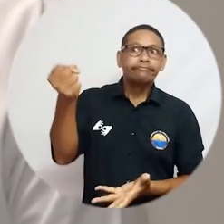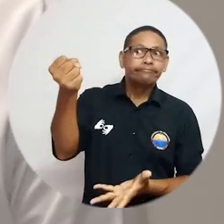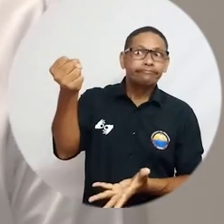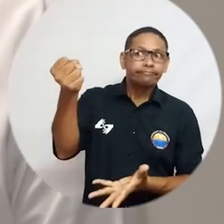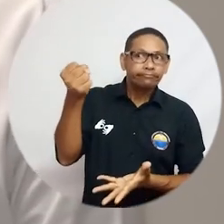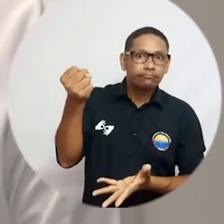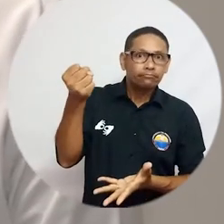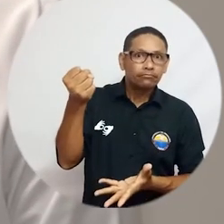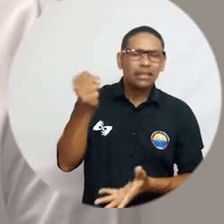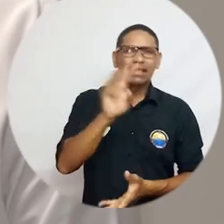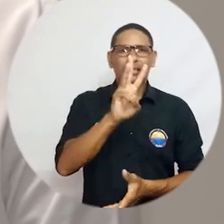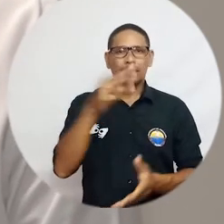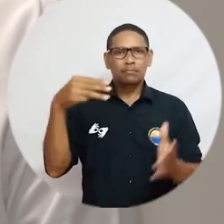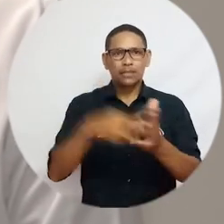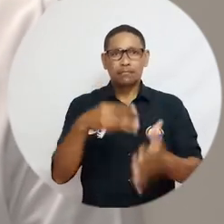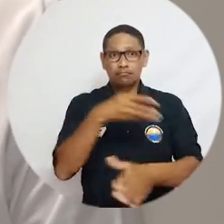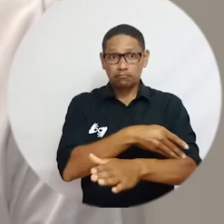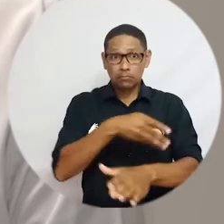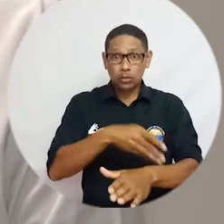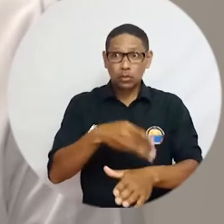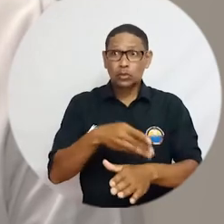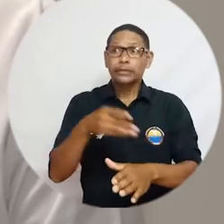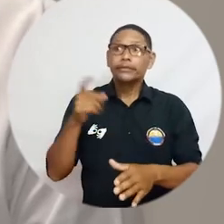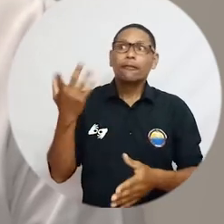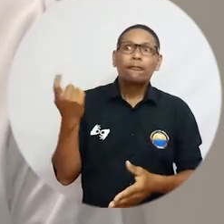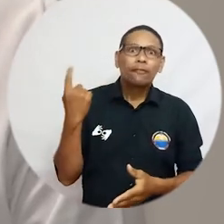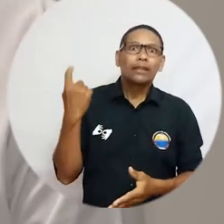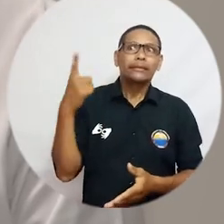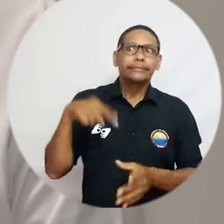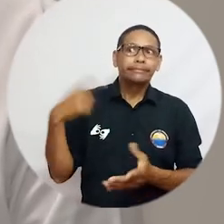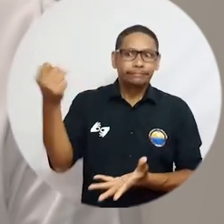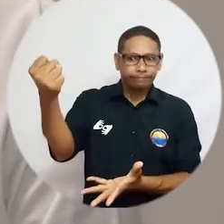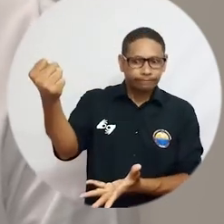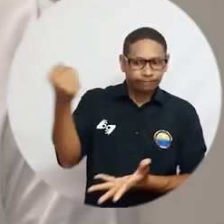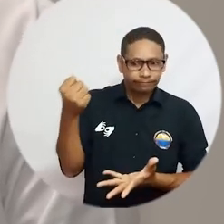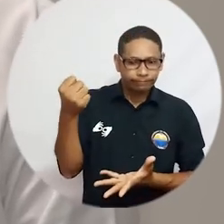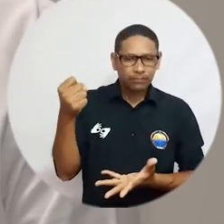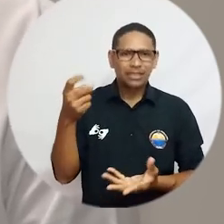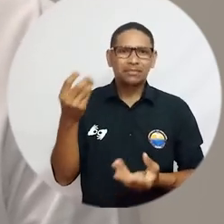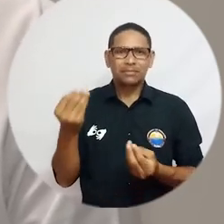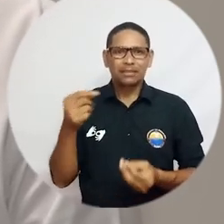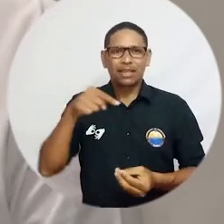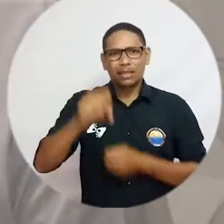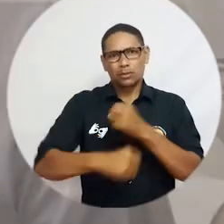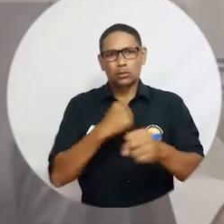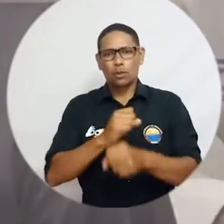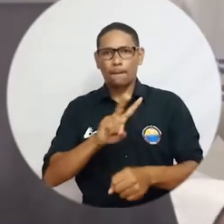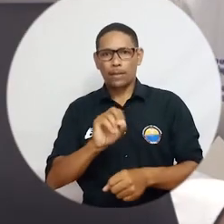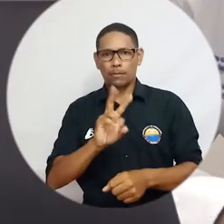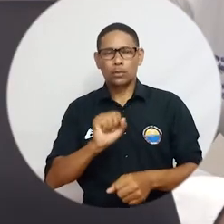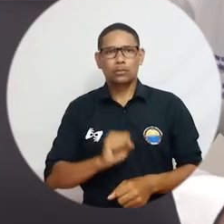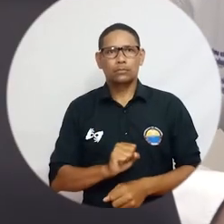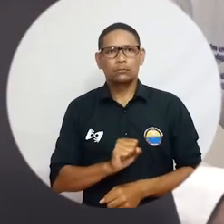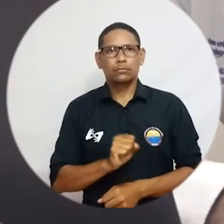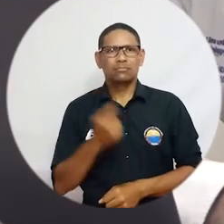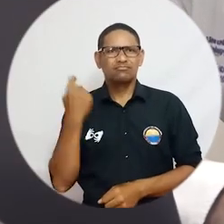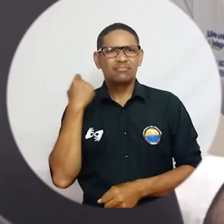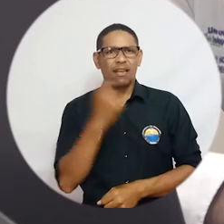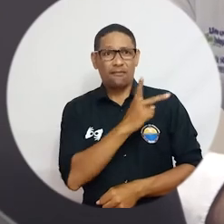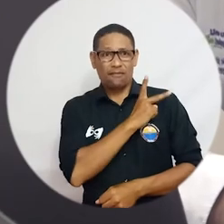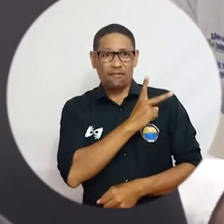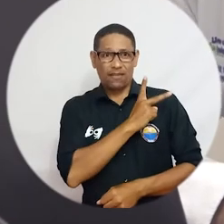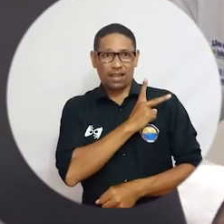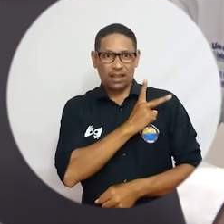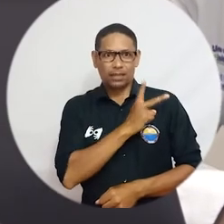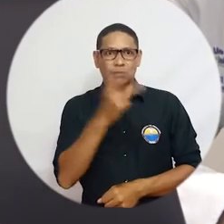que corresponden a 3.000 millones de pesos, se asignen para el periodo académico 2021-1. En la reunión del pasado viernes